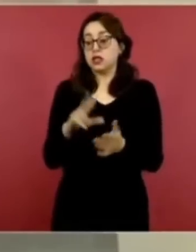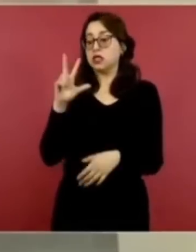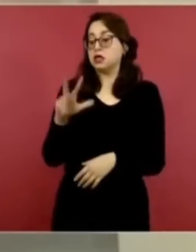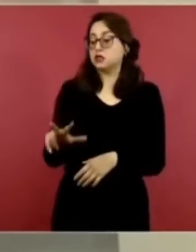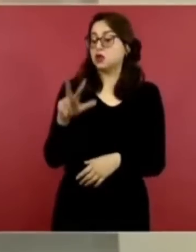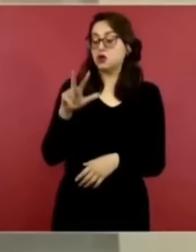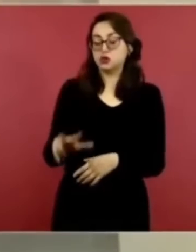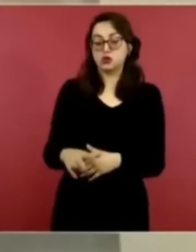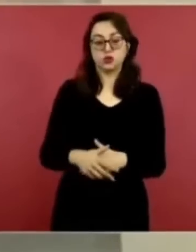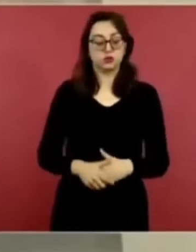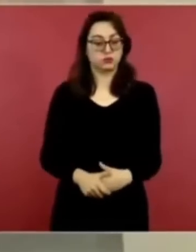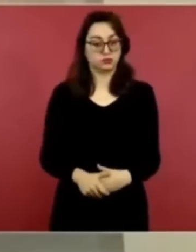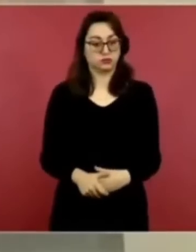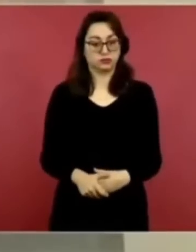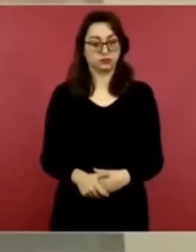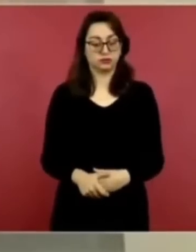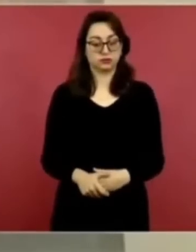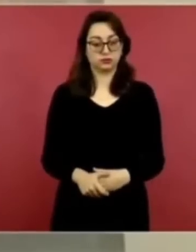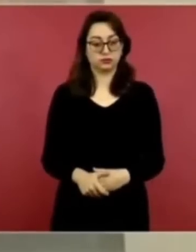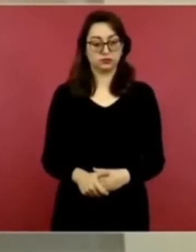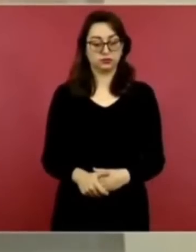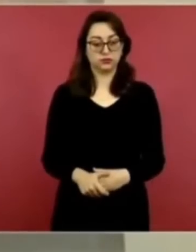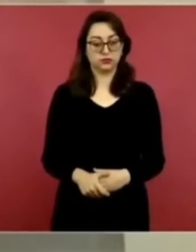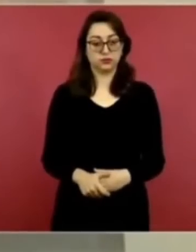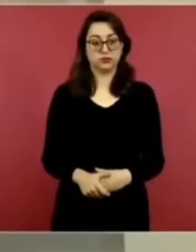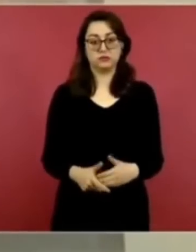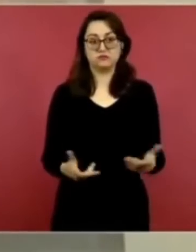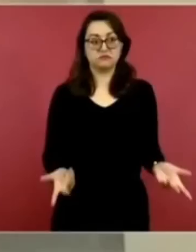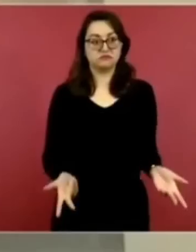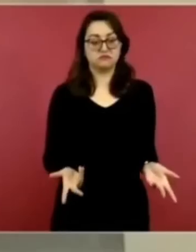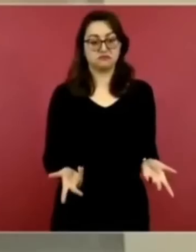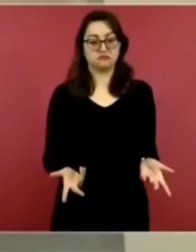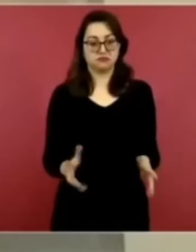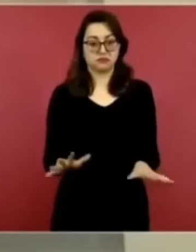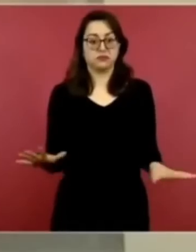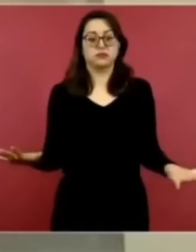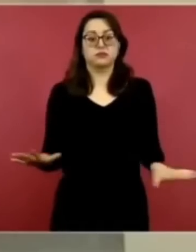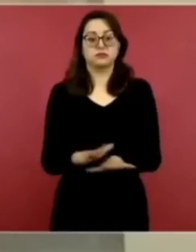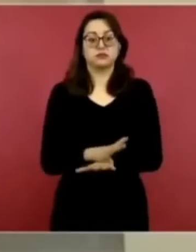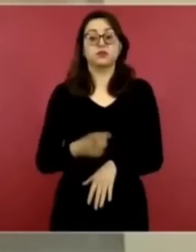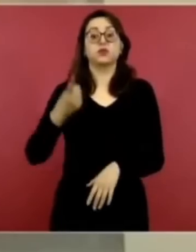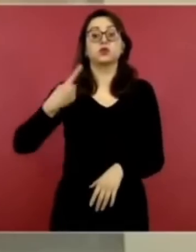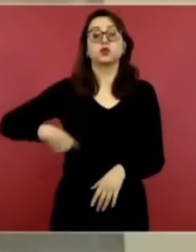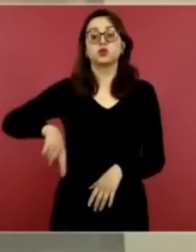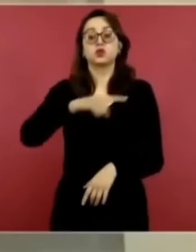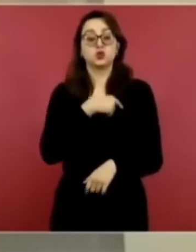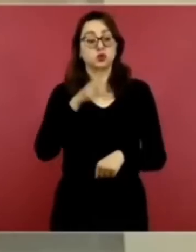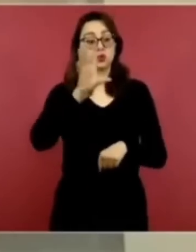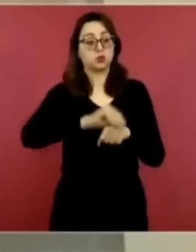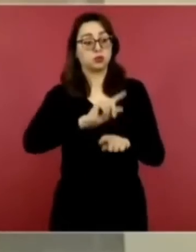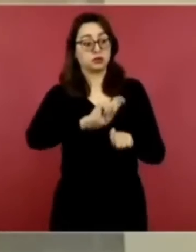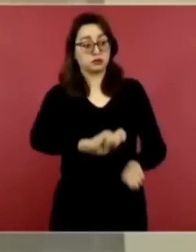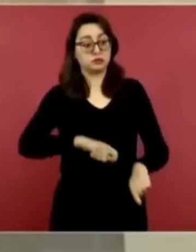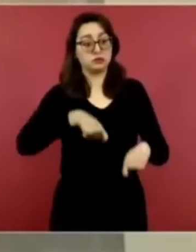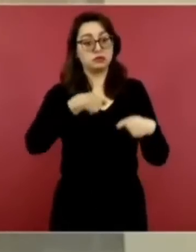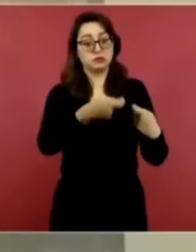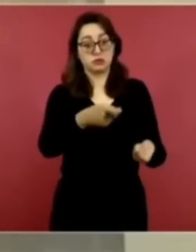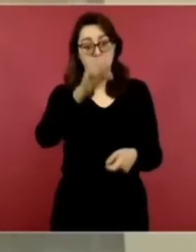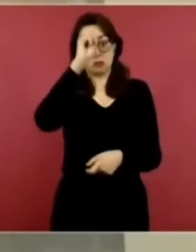hasta que llegamos. No hemos entregado una sola concesión